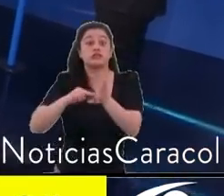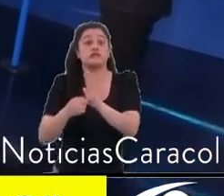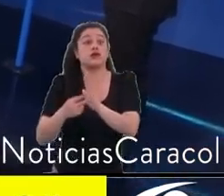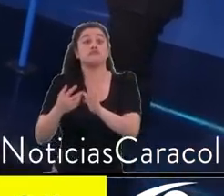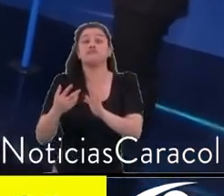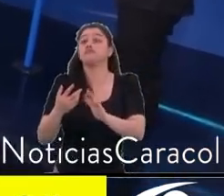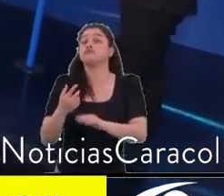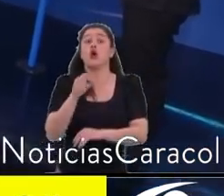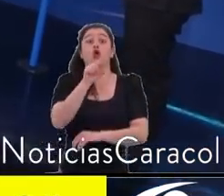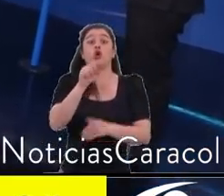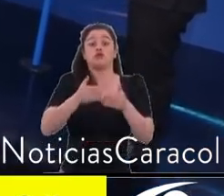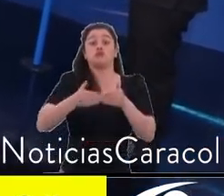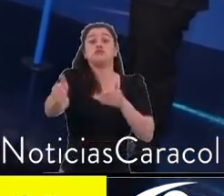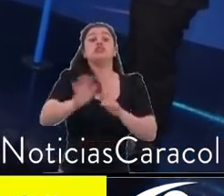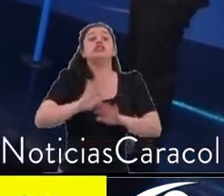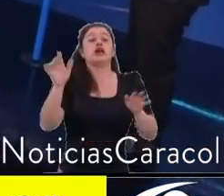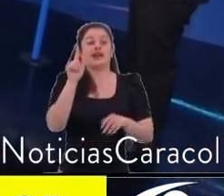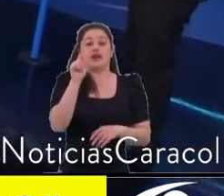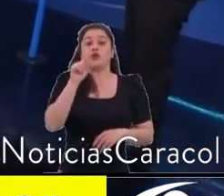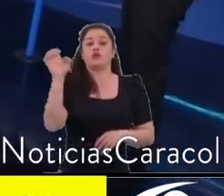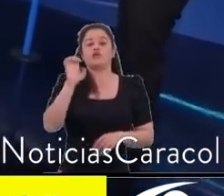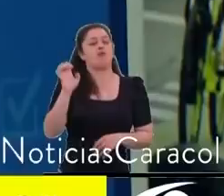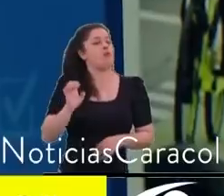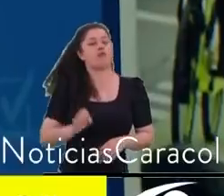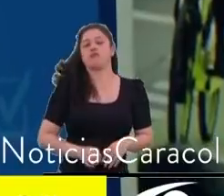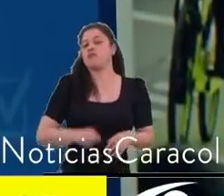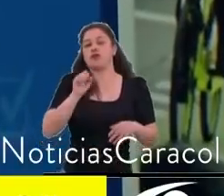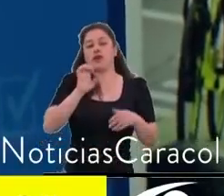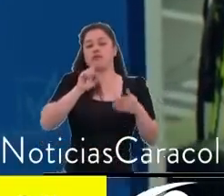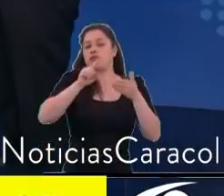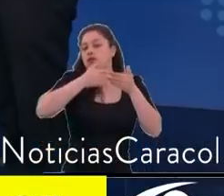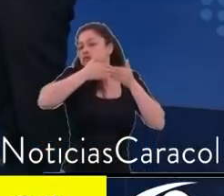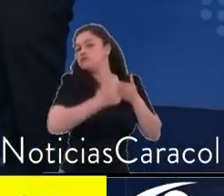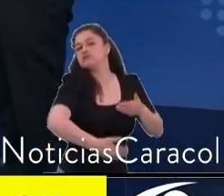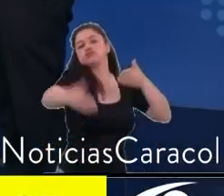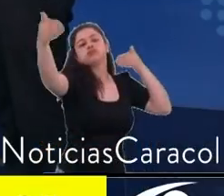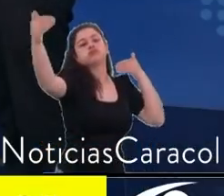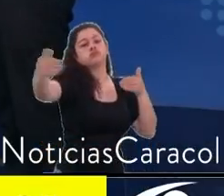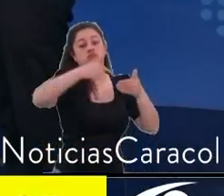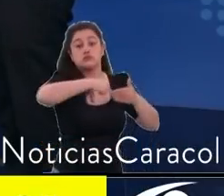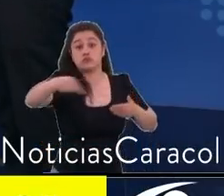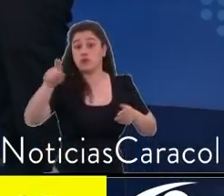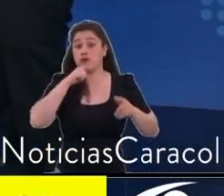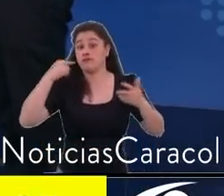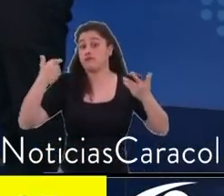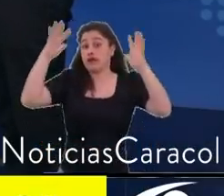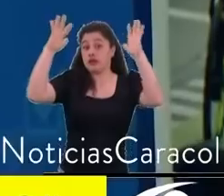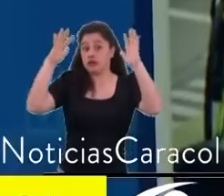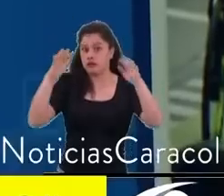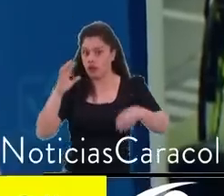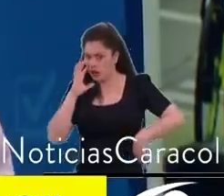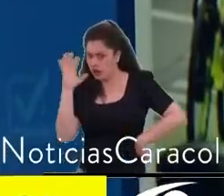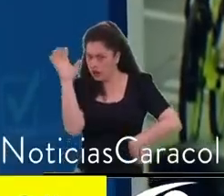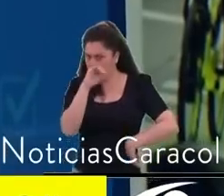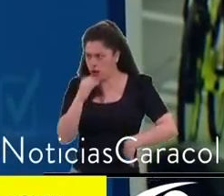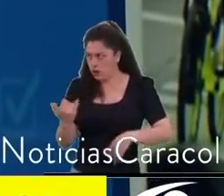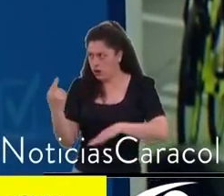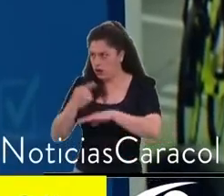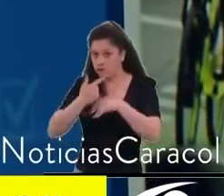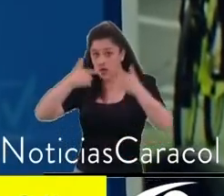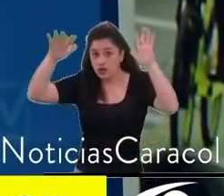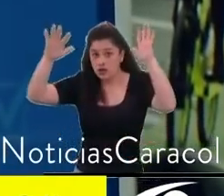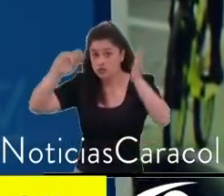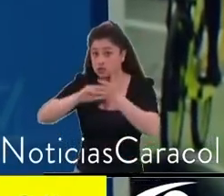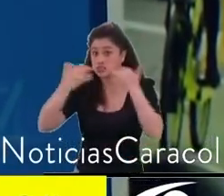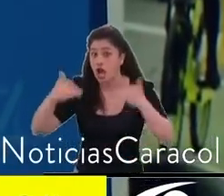Cada vez que haya puente, pero el Puente de Reyes es el más congestionado. Este festivo, prepárense entonces porque hay restricción de pico Prepárense, no importa de dónde venga su